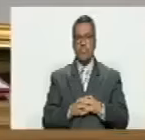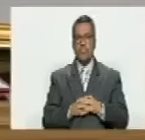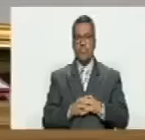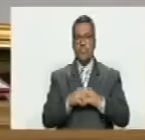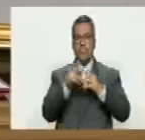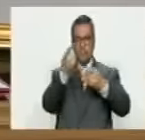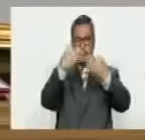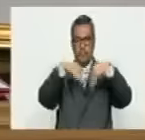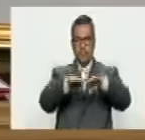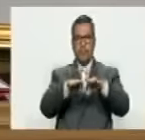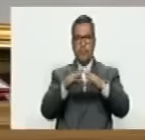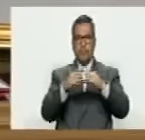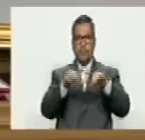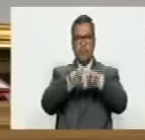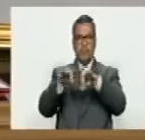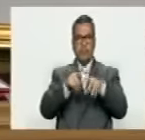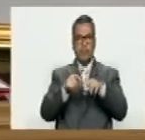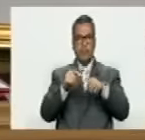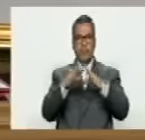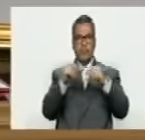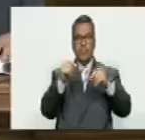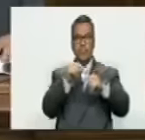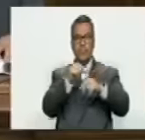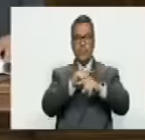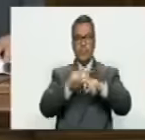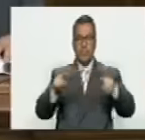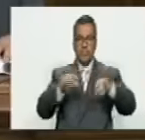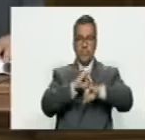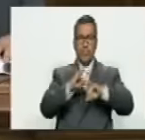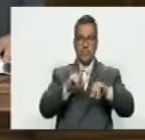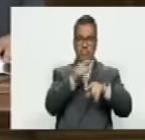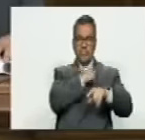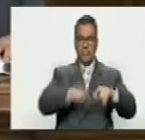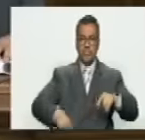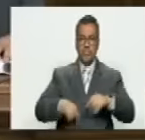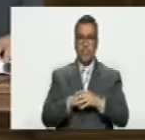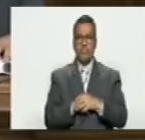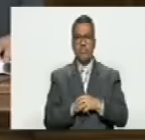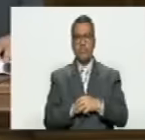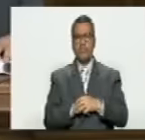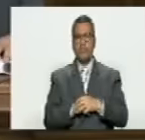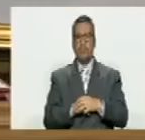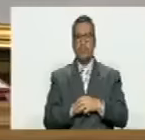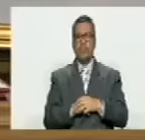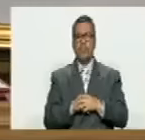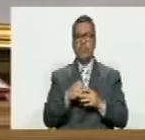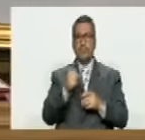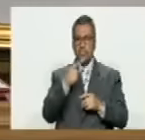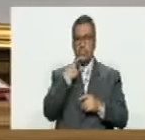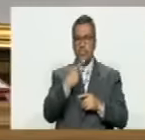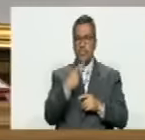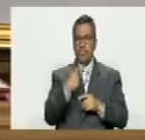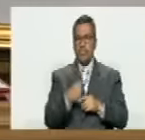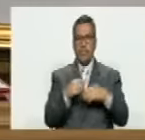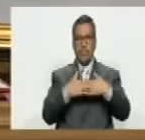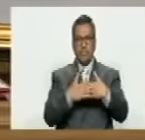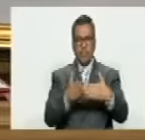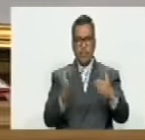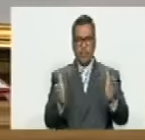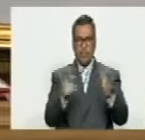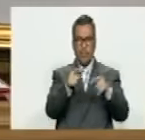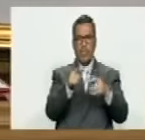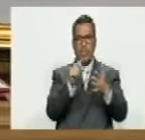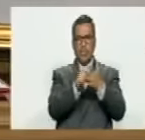Siguiente punto de la cuenta, ciudadana secretaria. Esto de la cuenta, ciudadano presidente. Bien, vamos entonces a abrir un espacio para